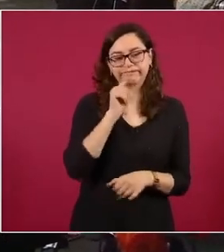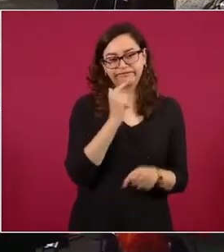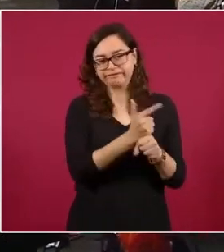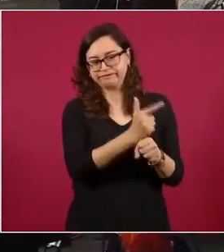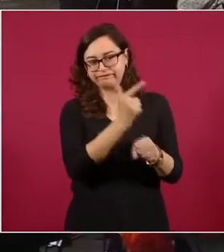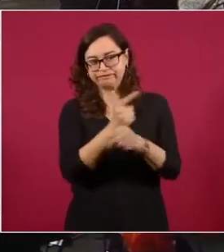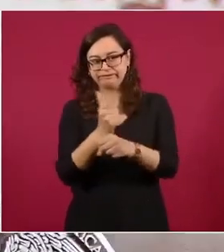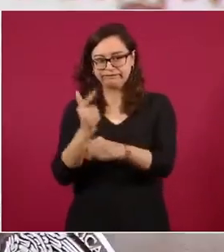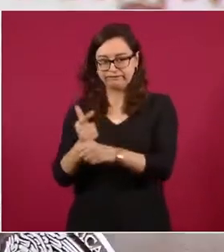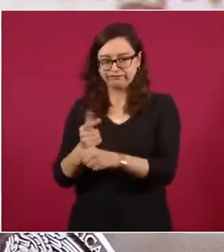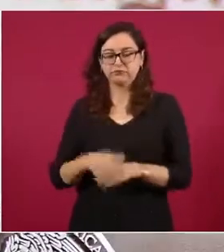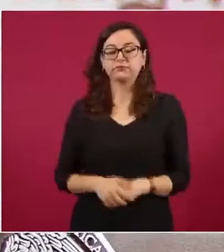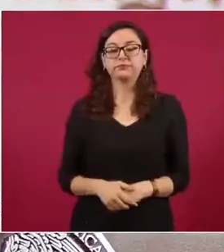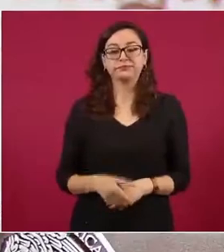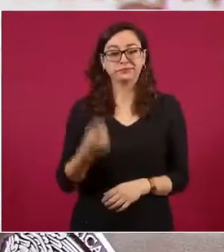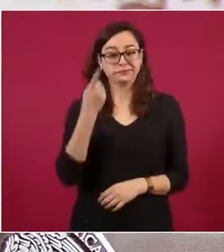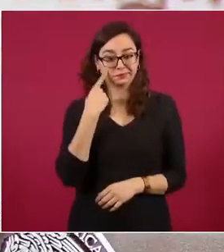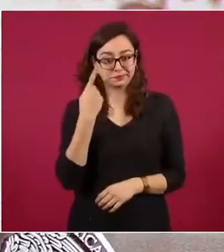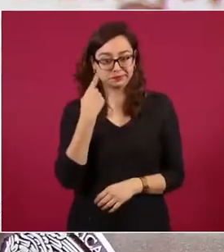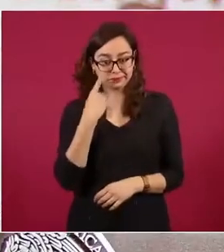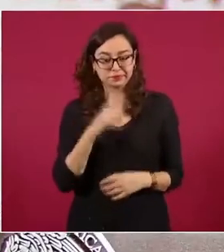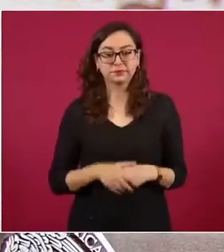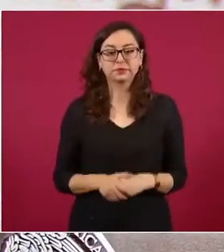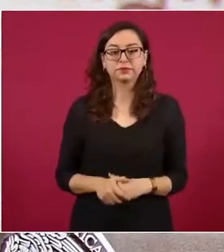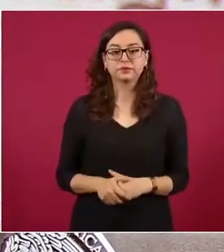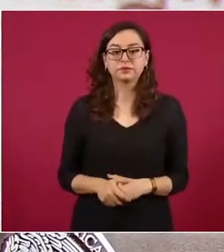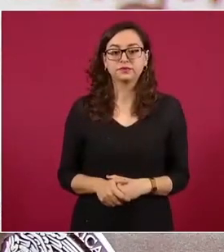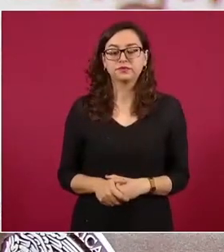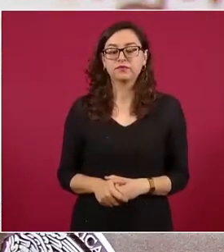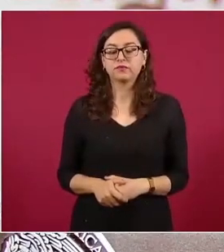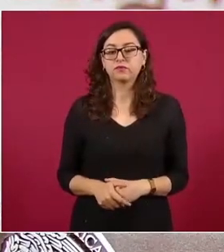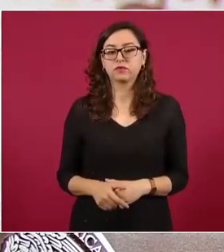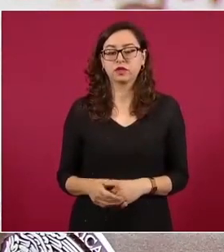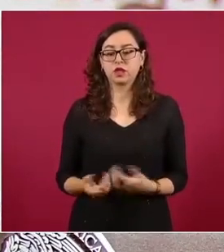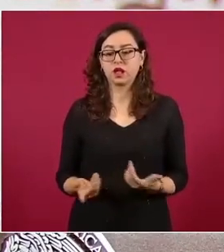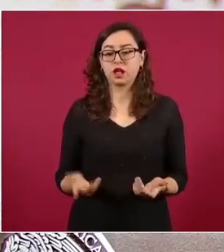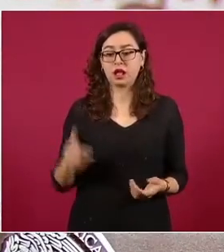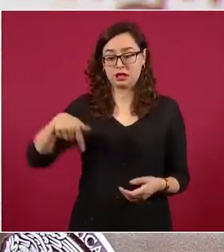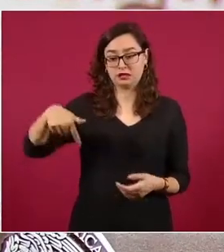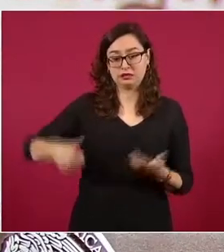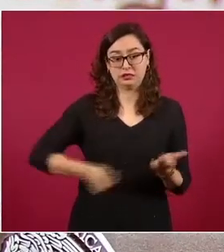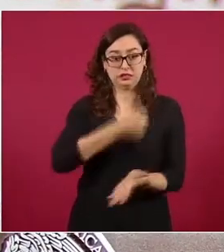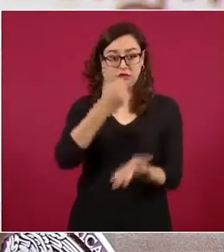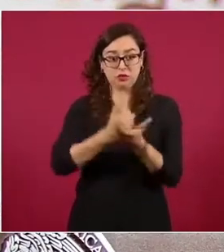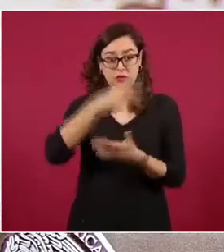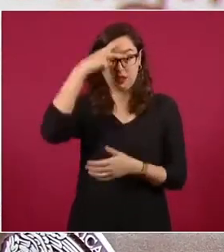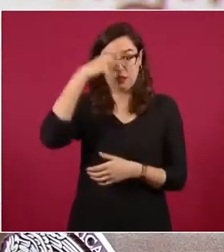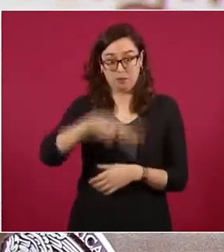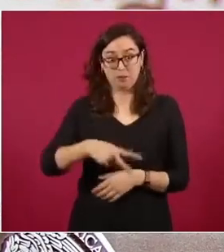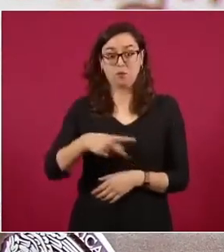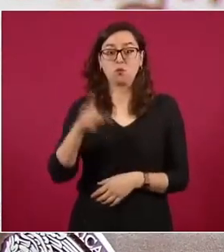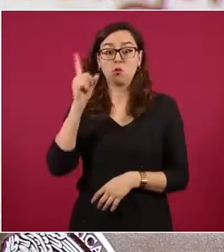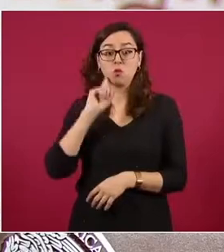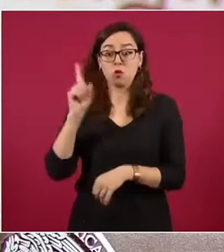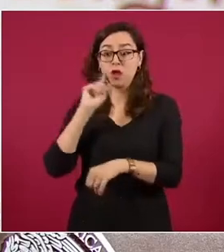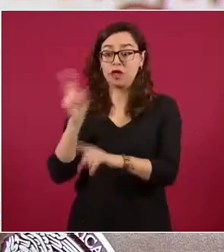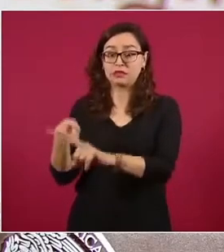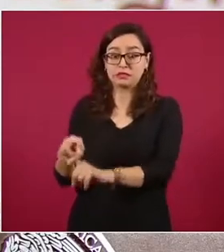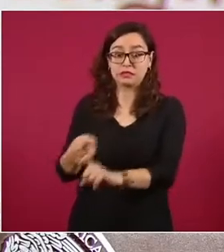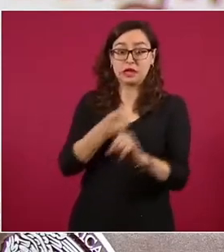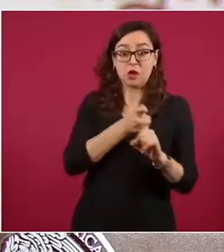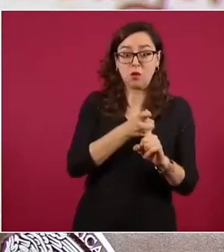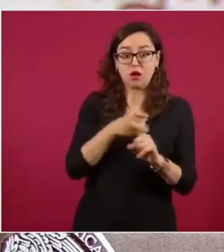El rescate de una persona secuestrada por la Marina en la Ciudad de México fue usado en redes sociales